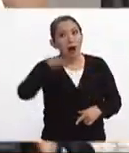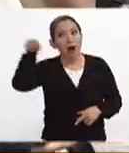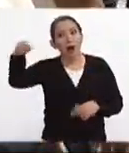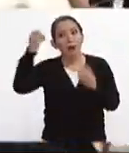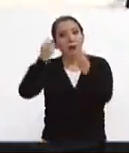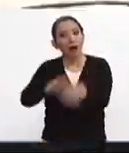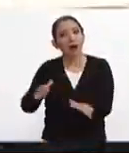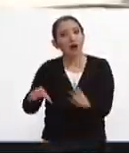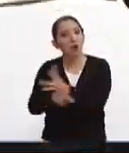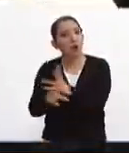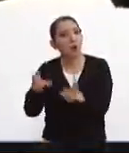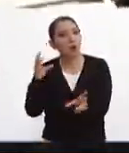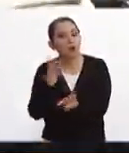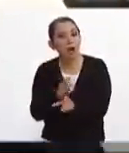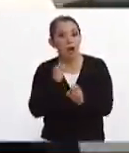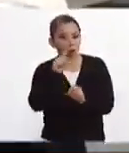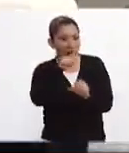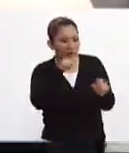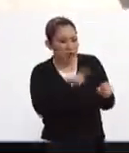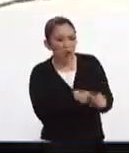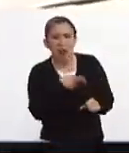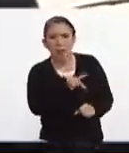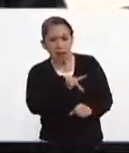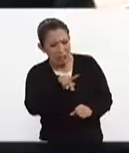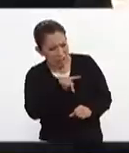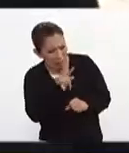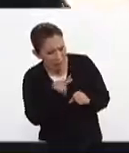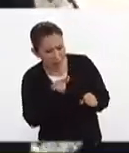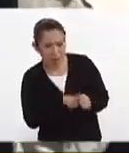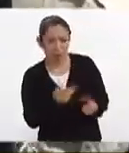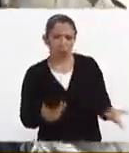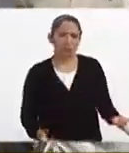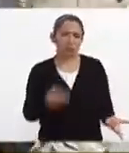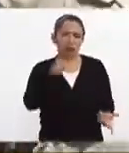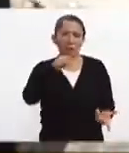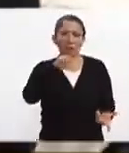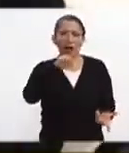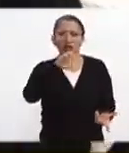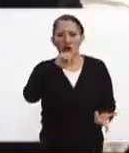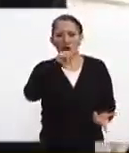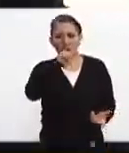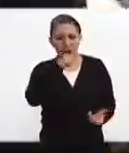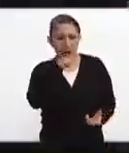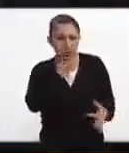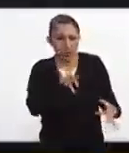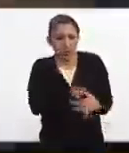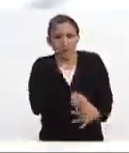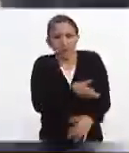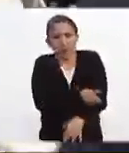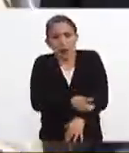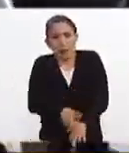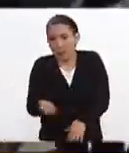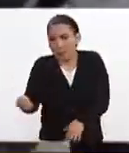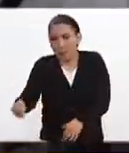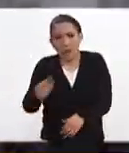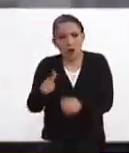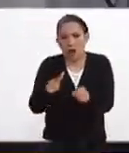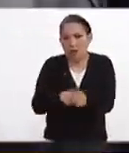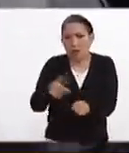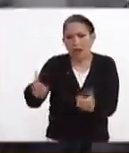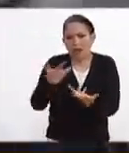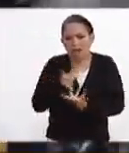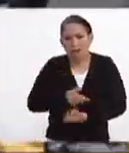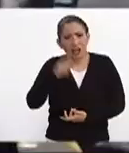ni hablar si perdimos una mascota que pues hombre las mascotas también para la gente que nos gustan los perros los animales